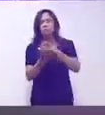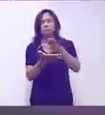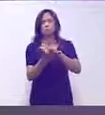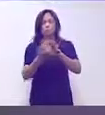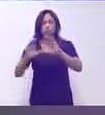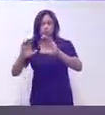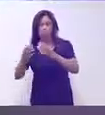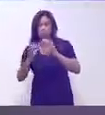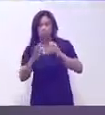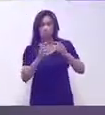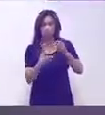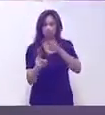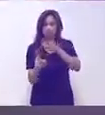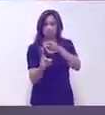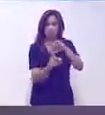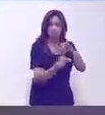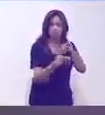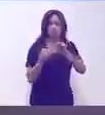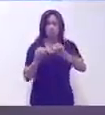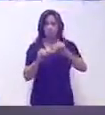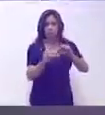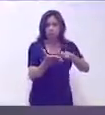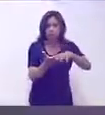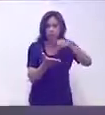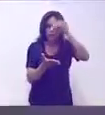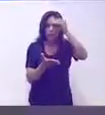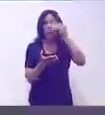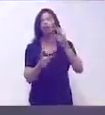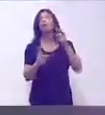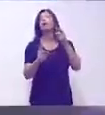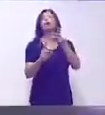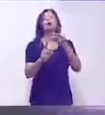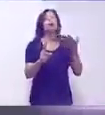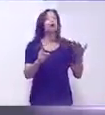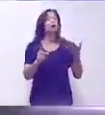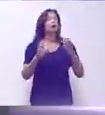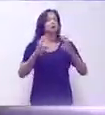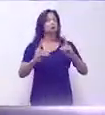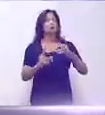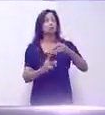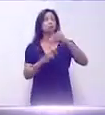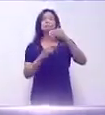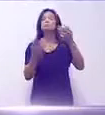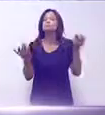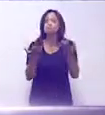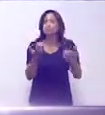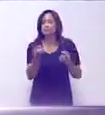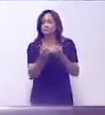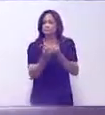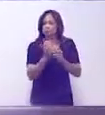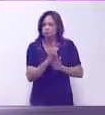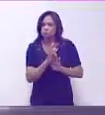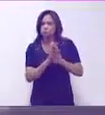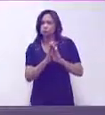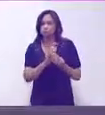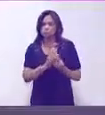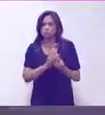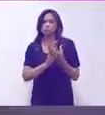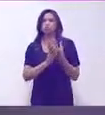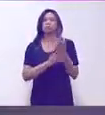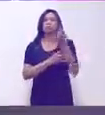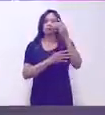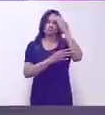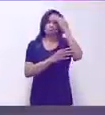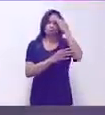de aulas especiales para la enseñanza y el aprendizaje. El objetivo de la educación especial es apoyar el desarrollo cognitivo de